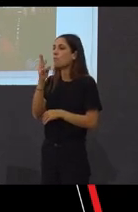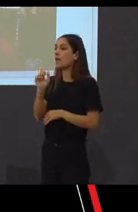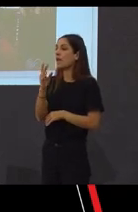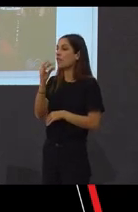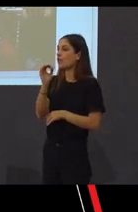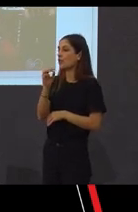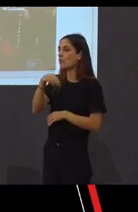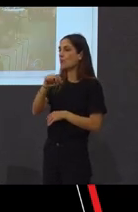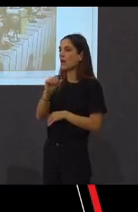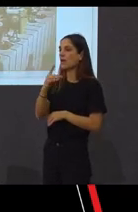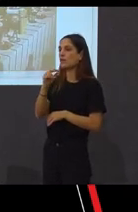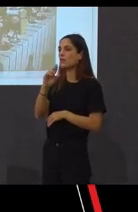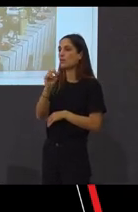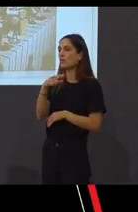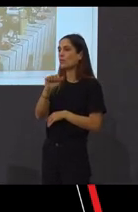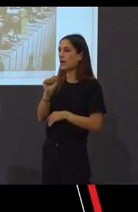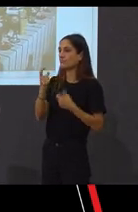menú.